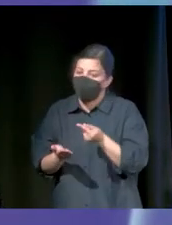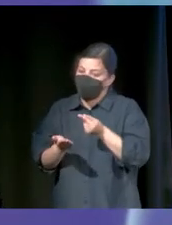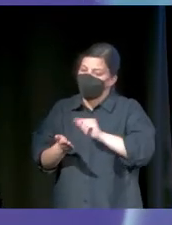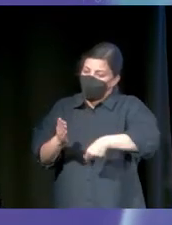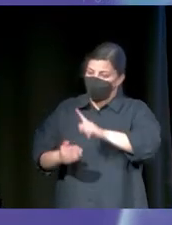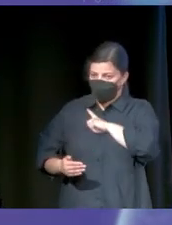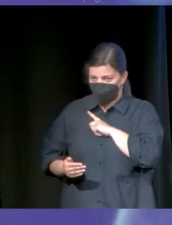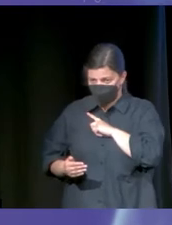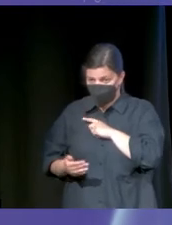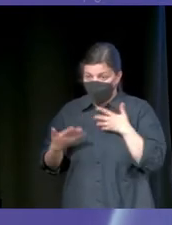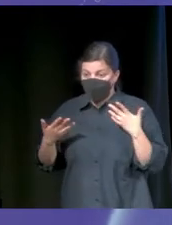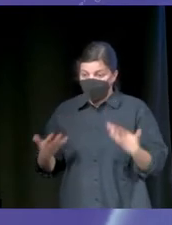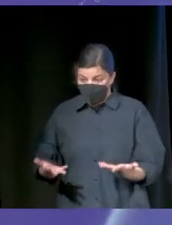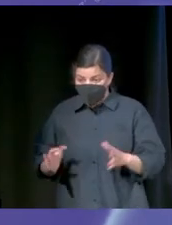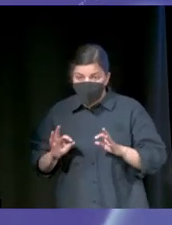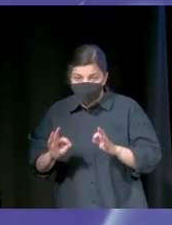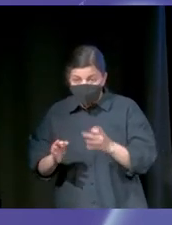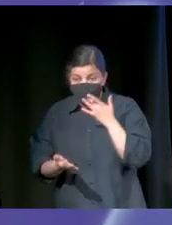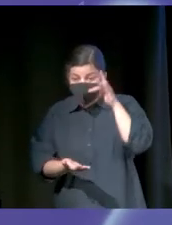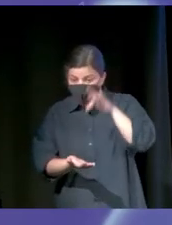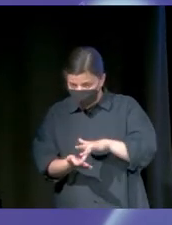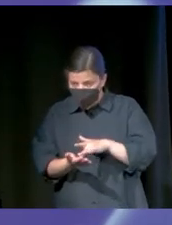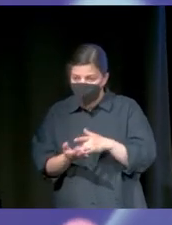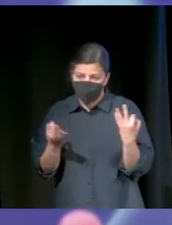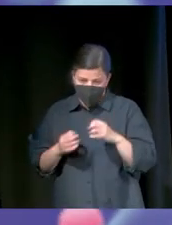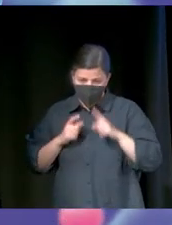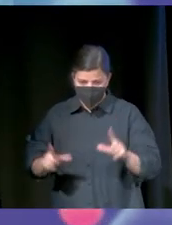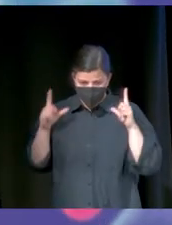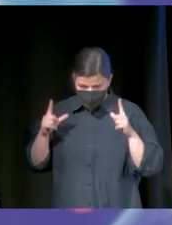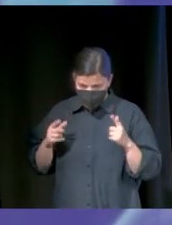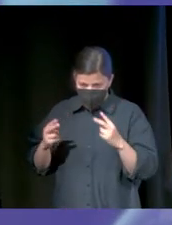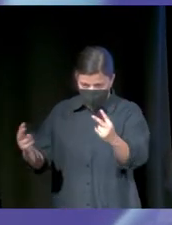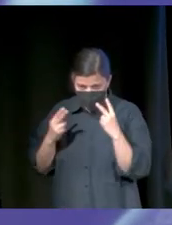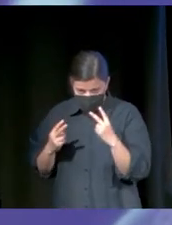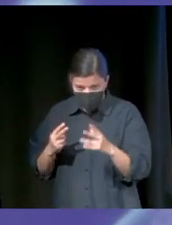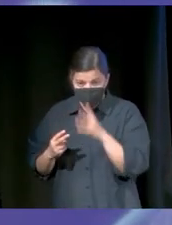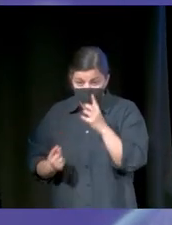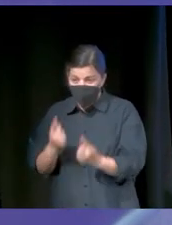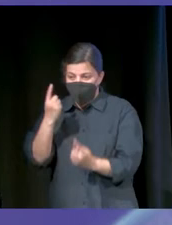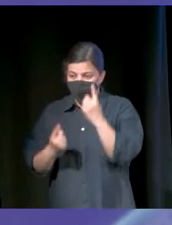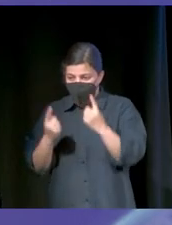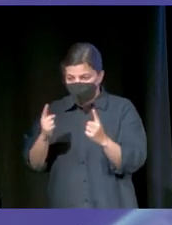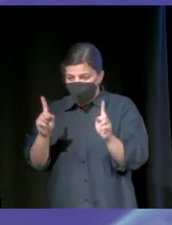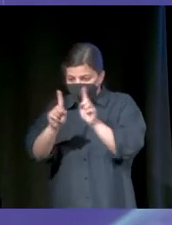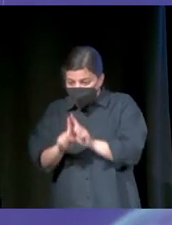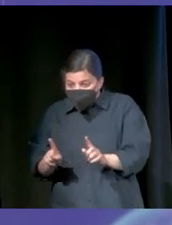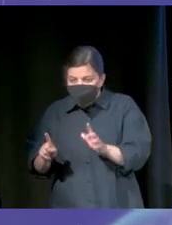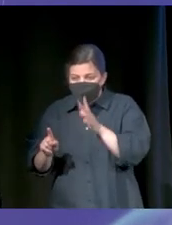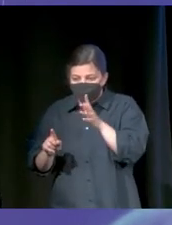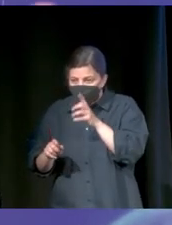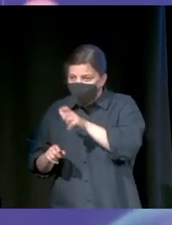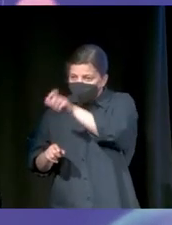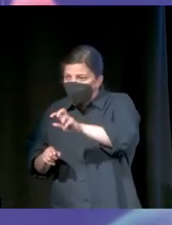Entonces, mi punto es que cuando pase esto, haceros ver. Porque a veces nos tapan por un excesivo mundo de